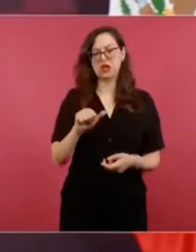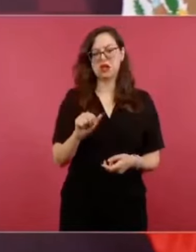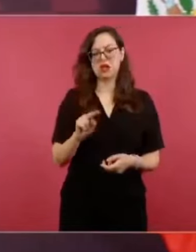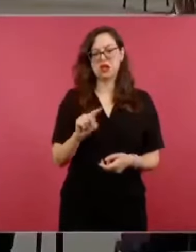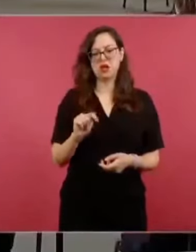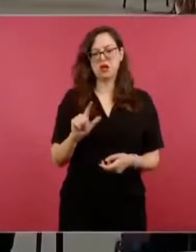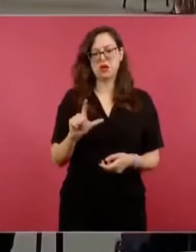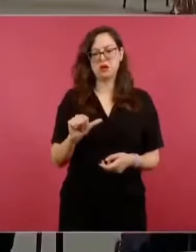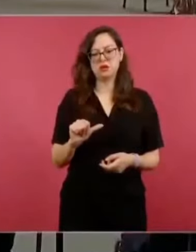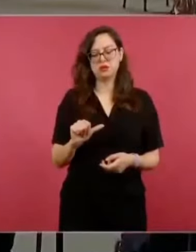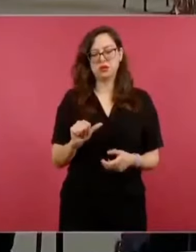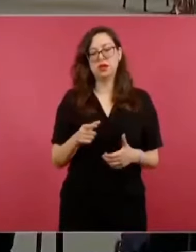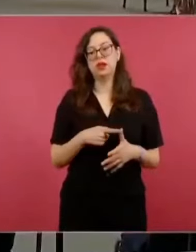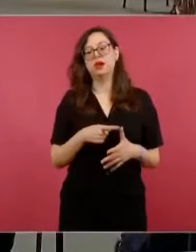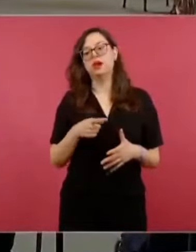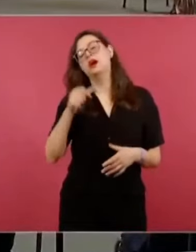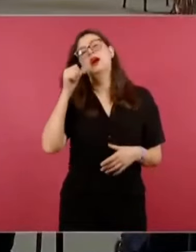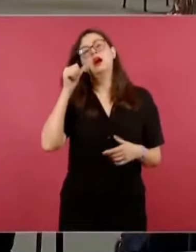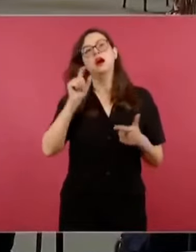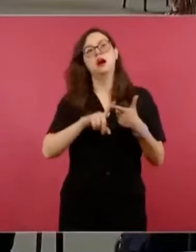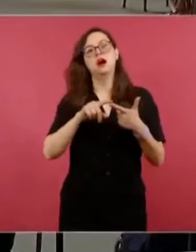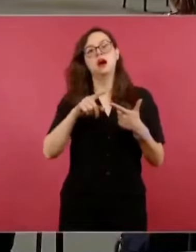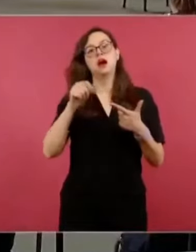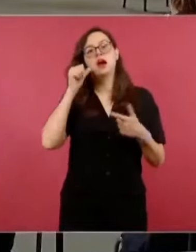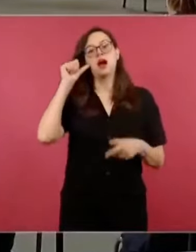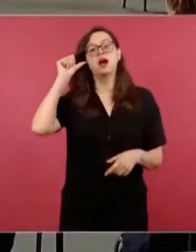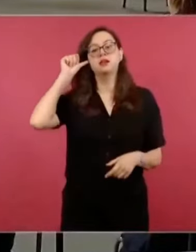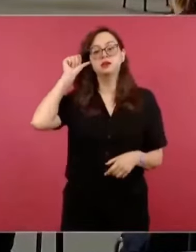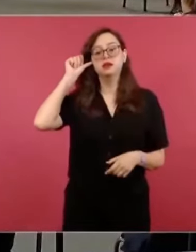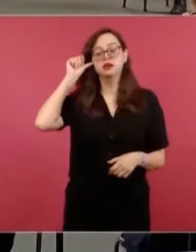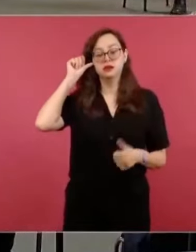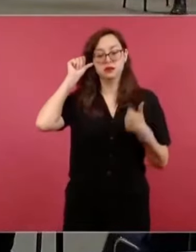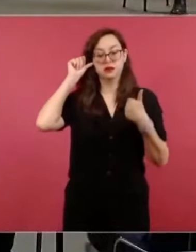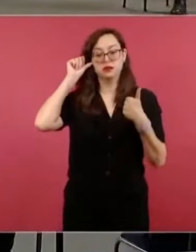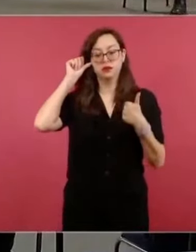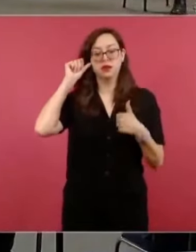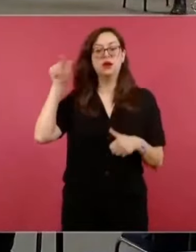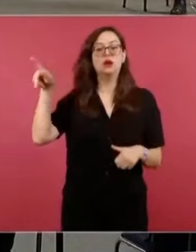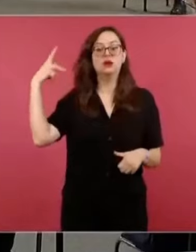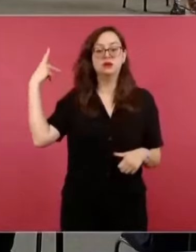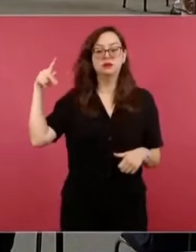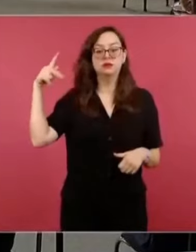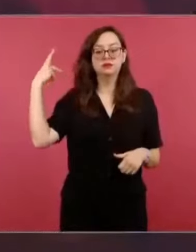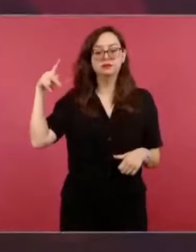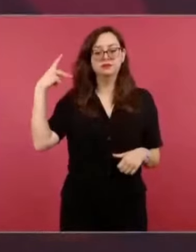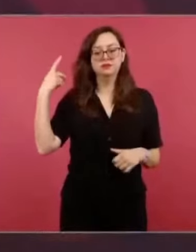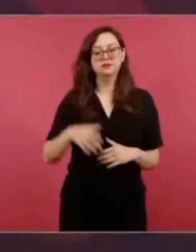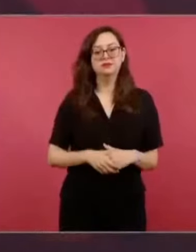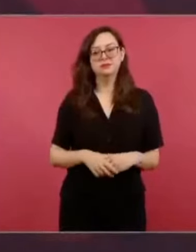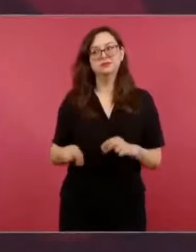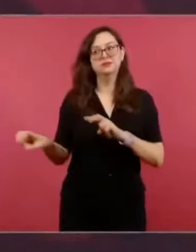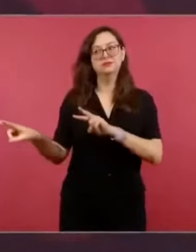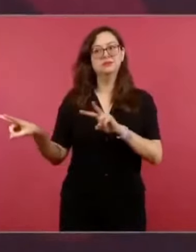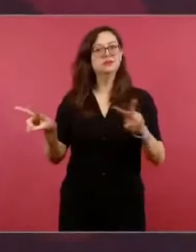De ayer en Puebla y la gente, muy bien,